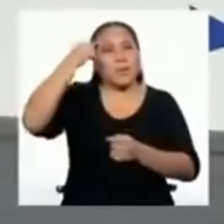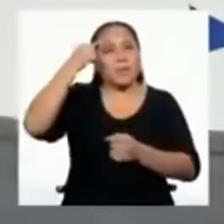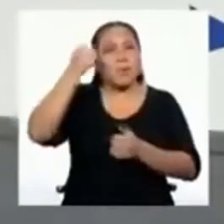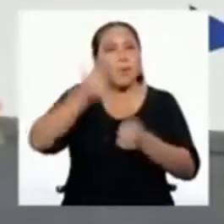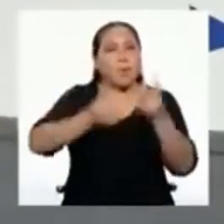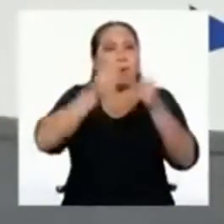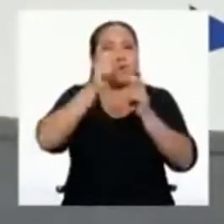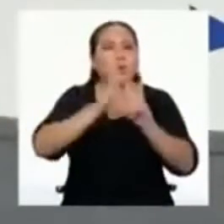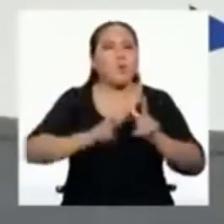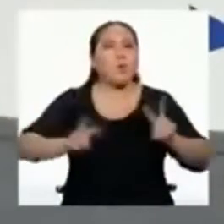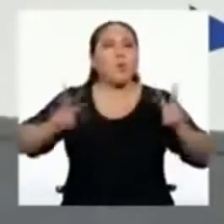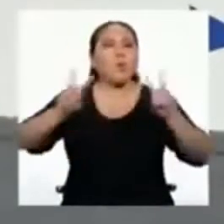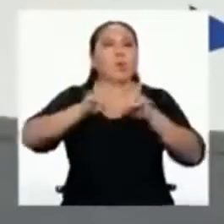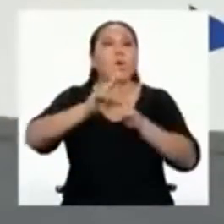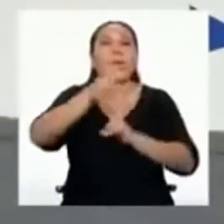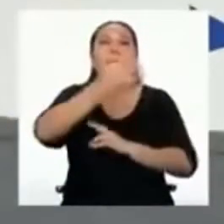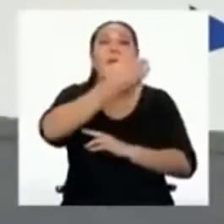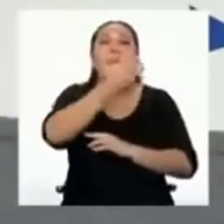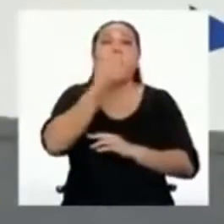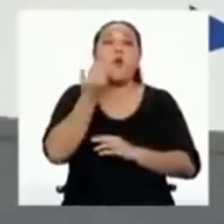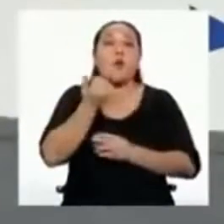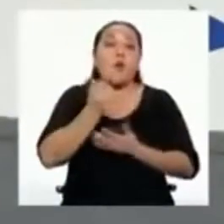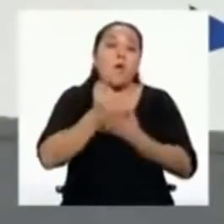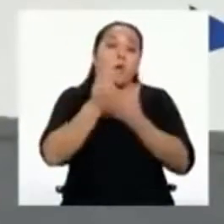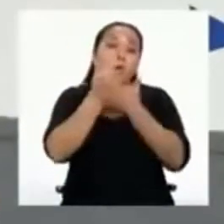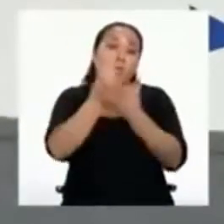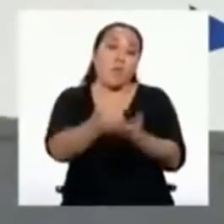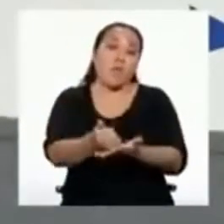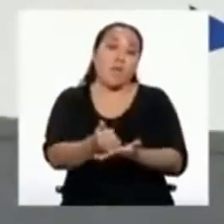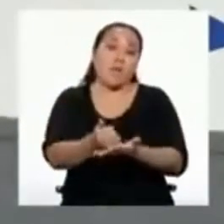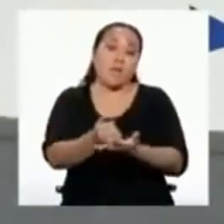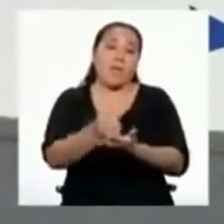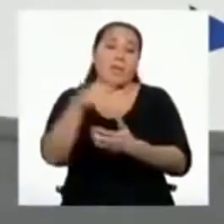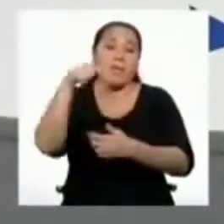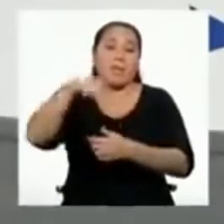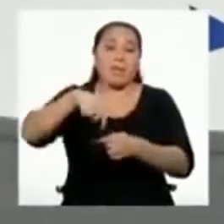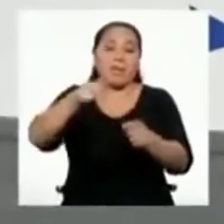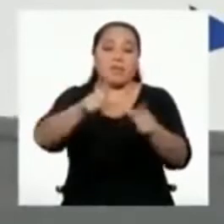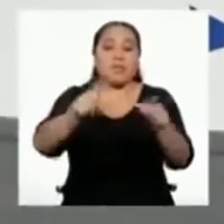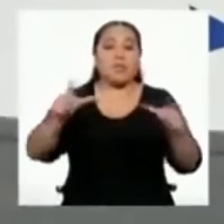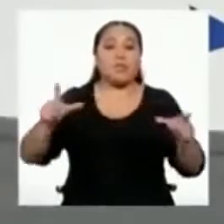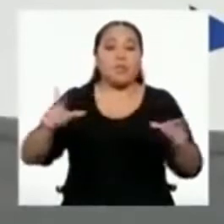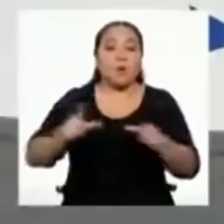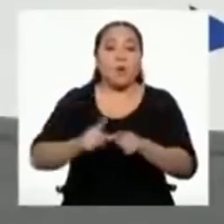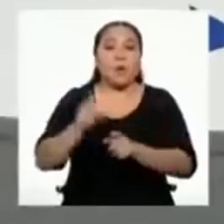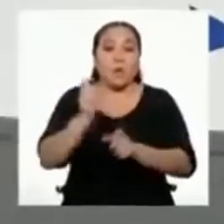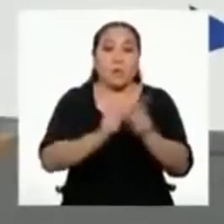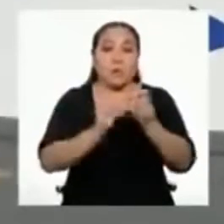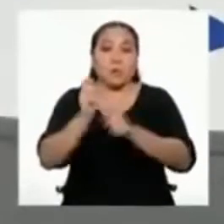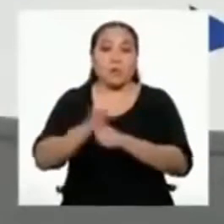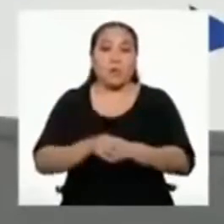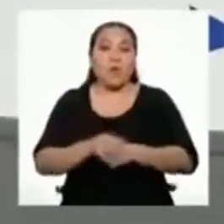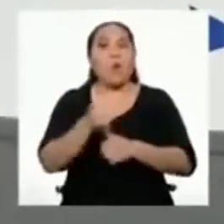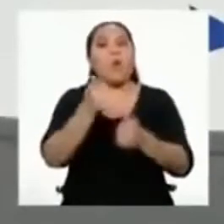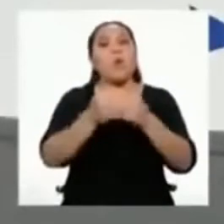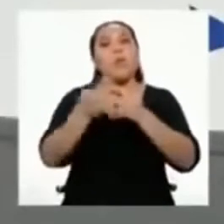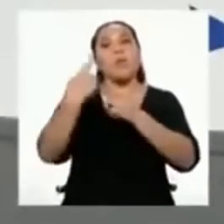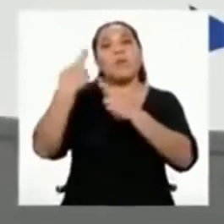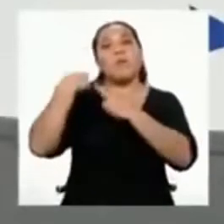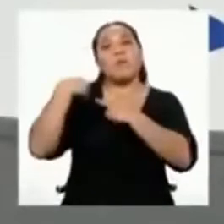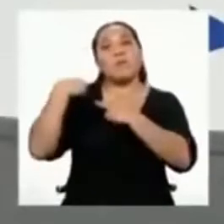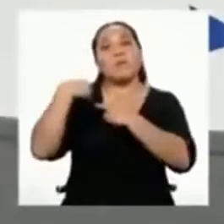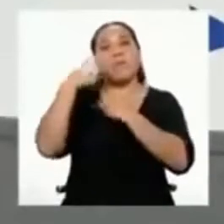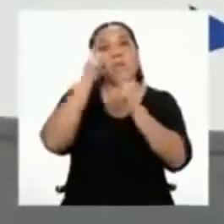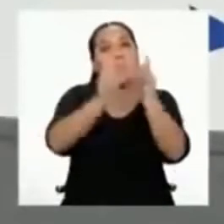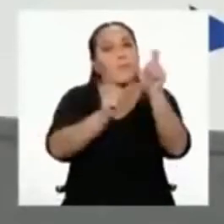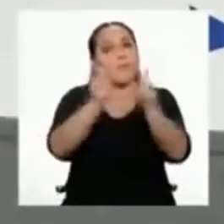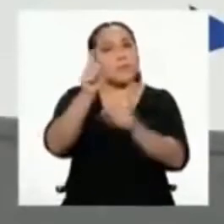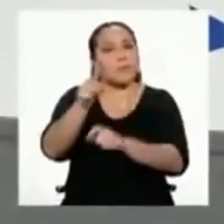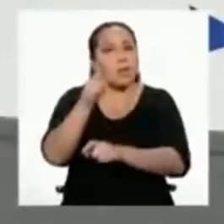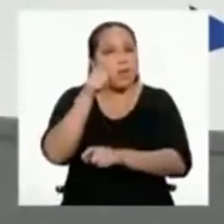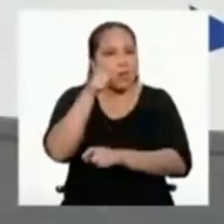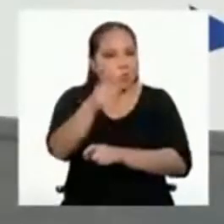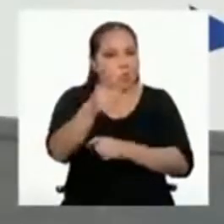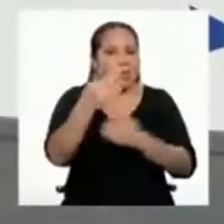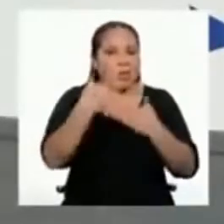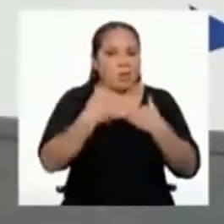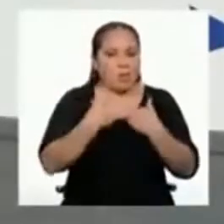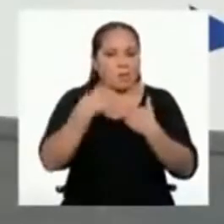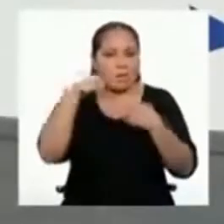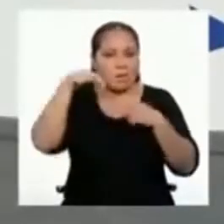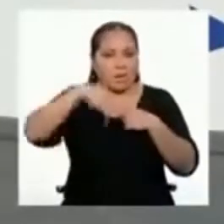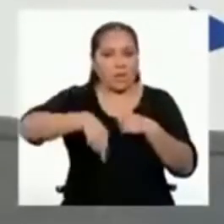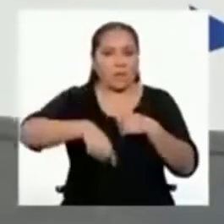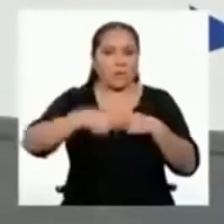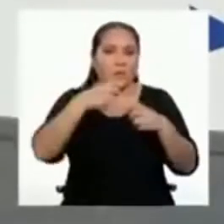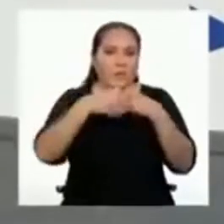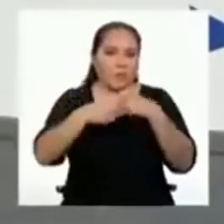valores que mejorarían nuestra vida en los espacios públicos, así como cuál es el rol como ciudadano o ciudadana que te corresponde ante esta